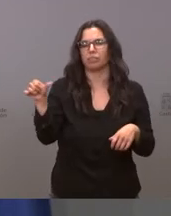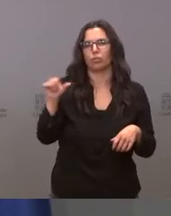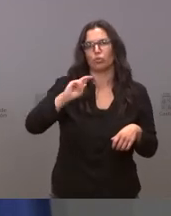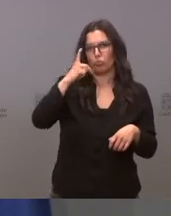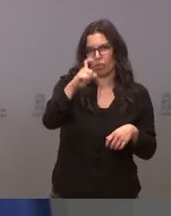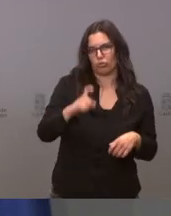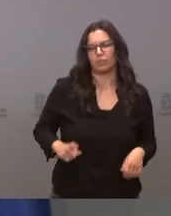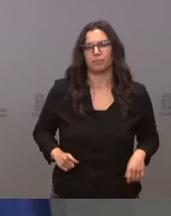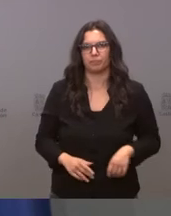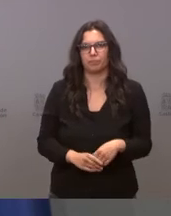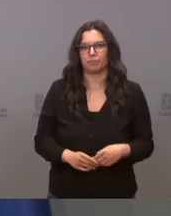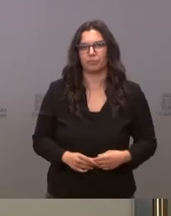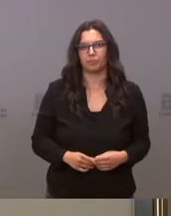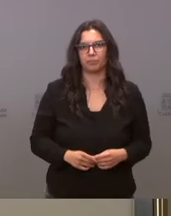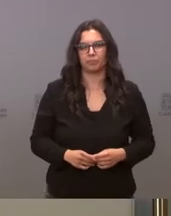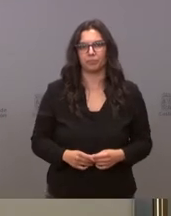dosis